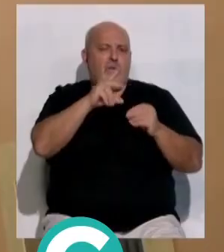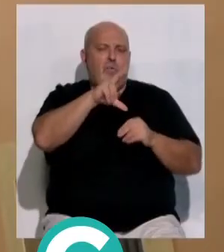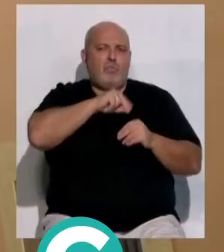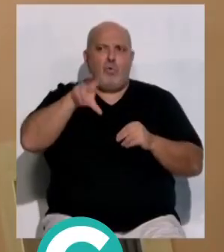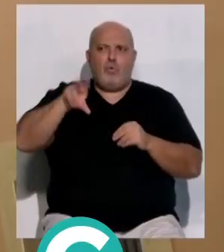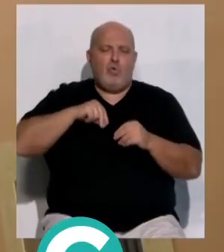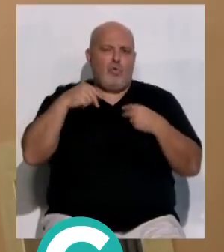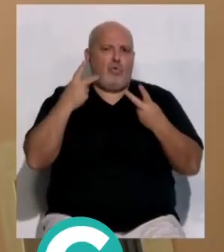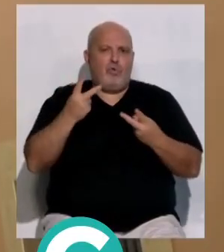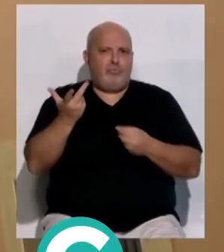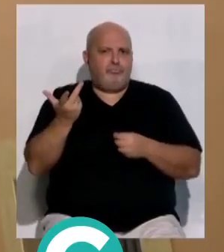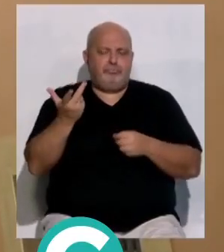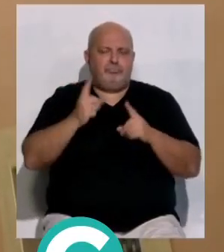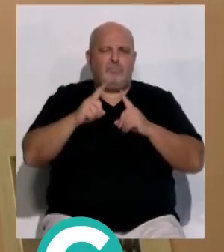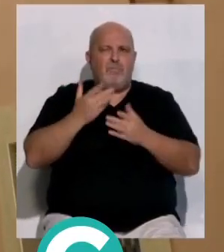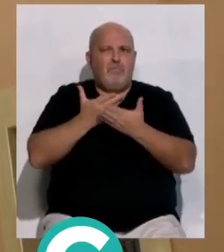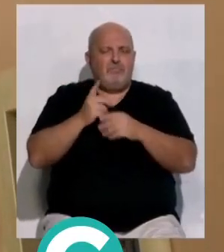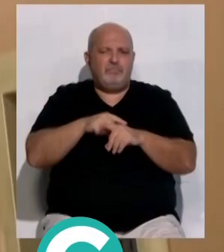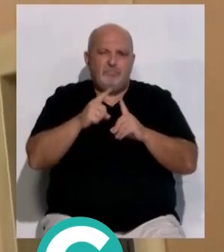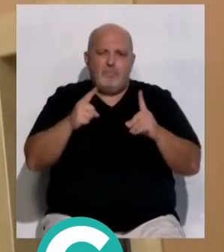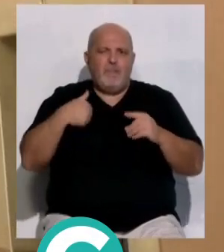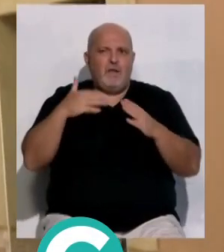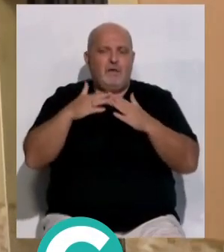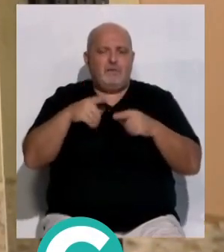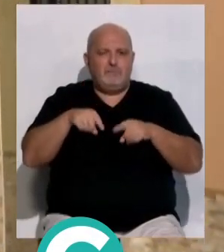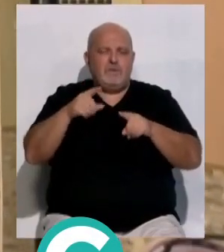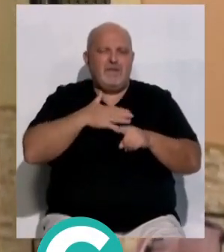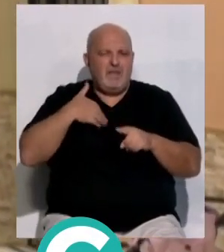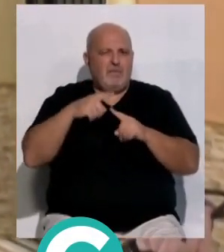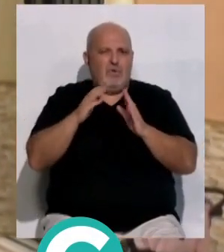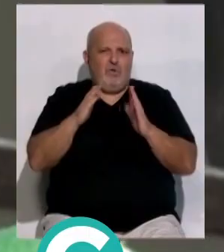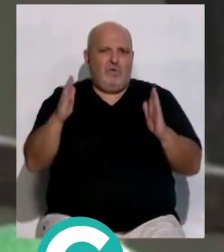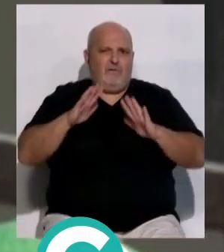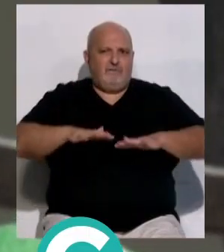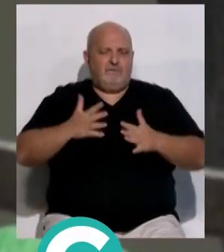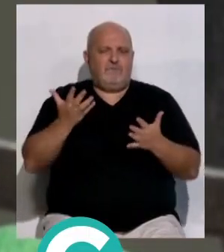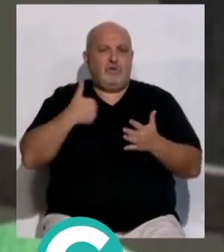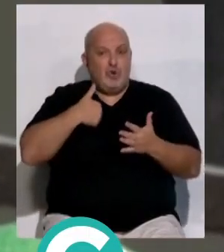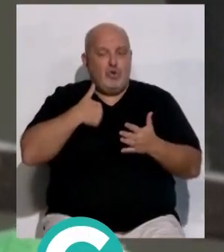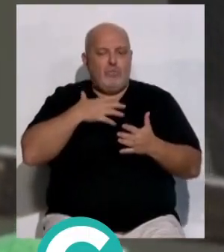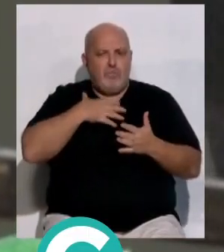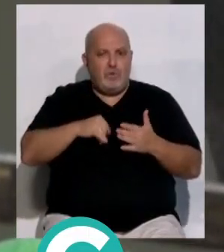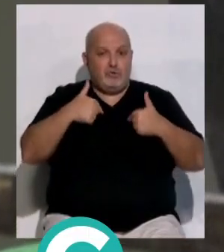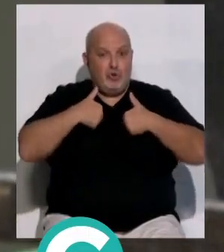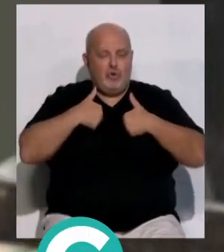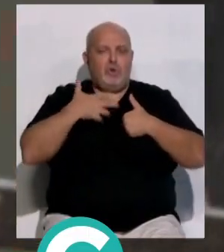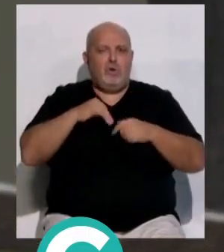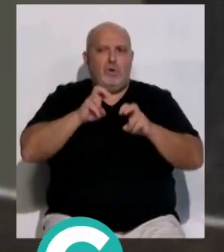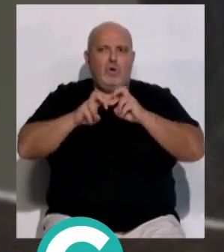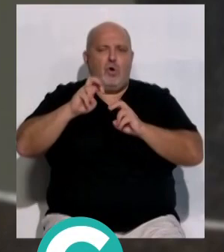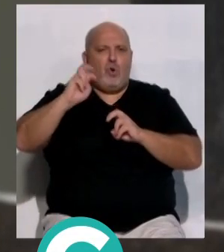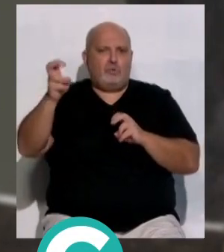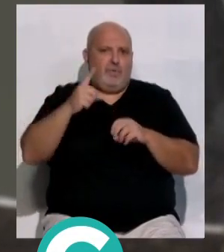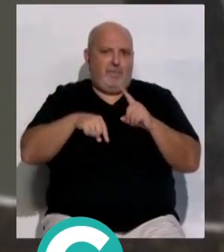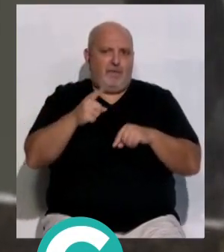embrollo burocrático. Yo nada más que pido tiempo. La casa la queréis para ustedes. Yo quiero tiempo. Tiempo a que yo pueda buscar una